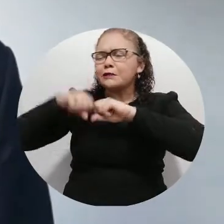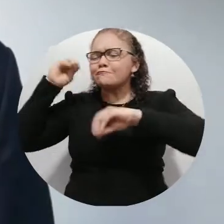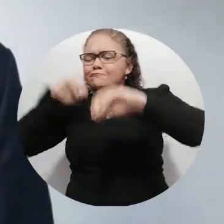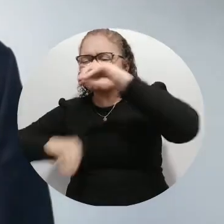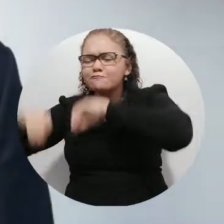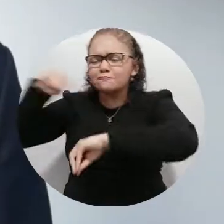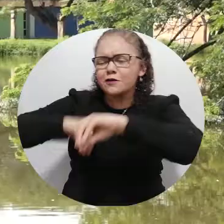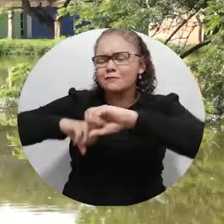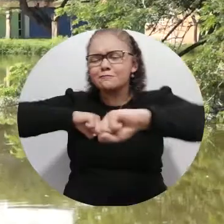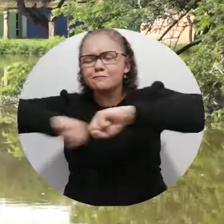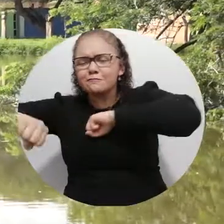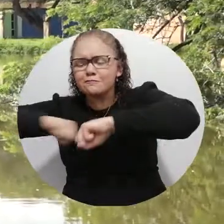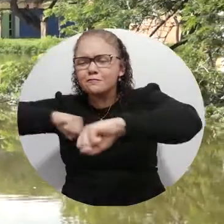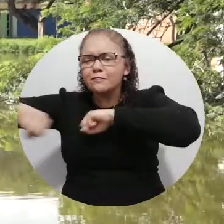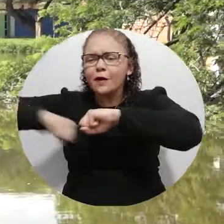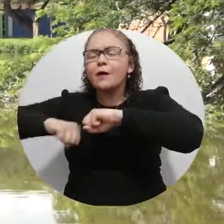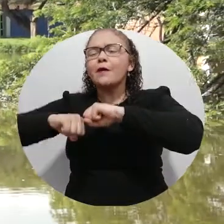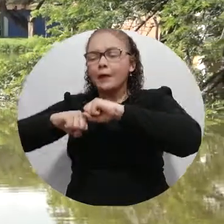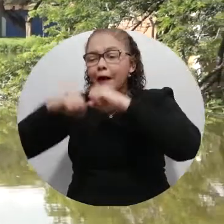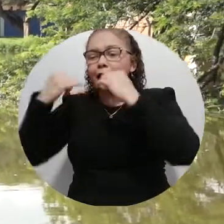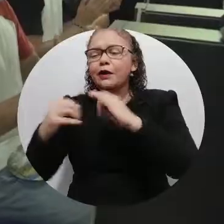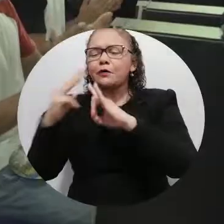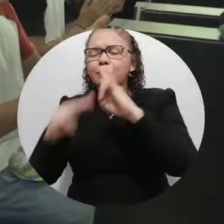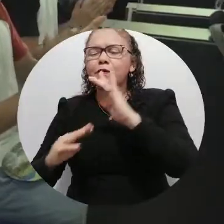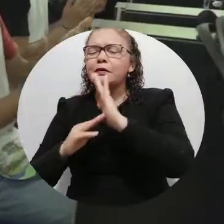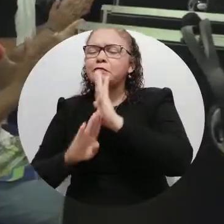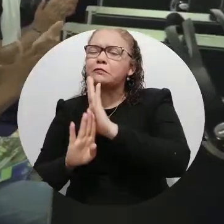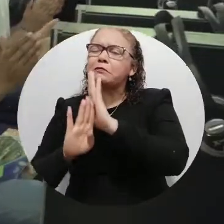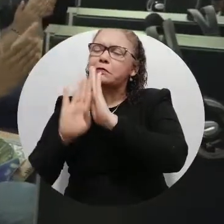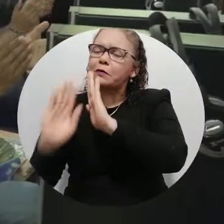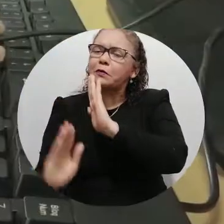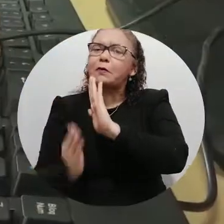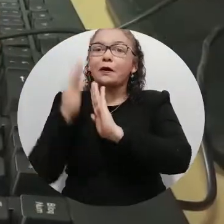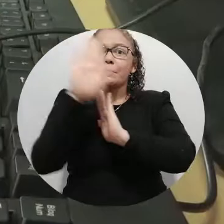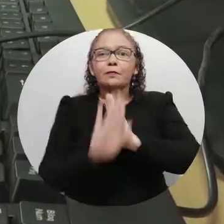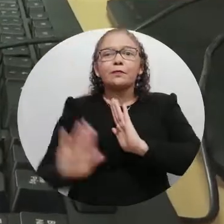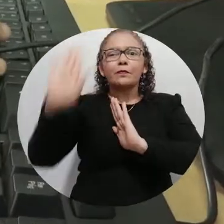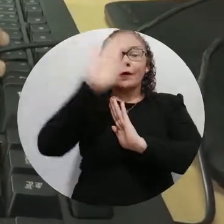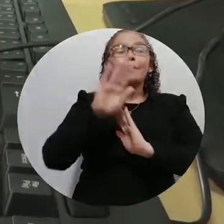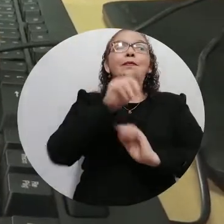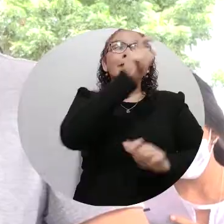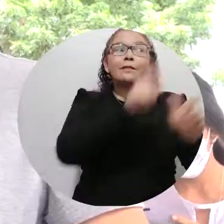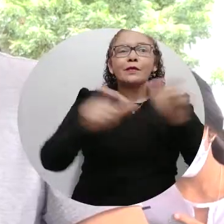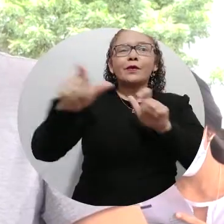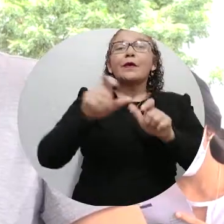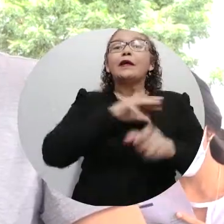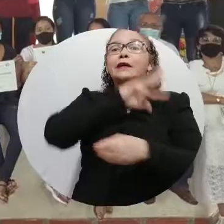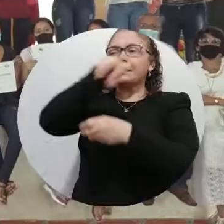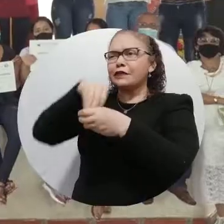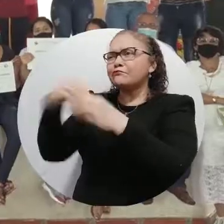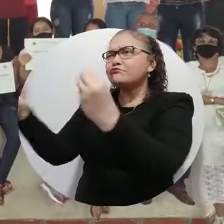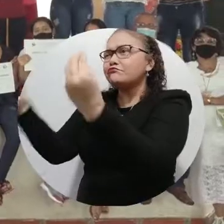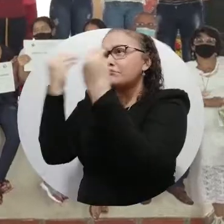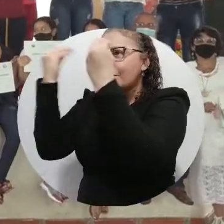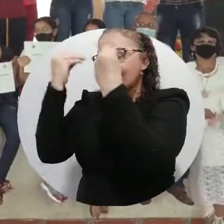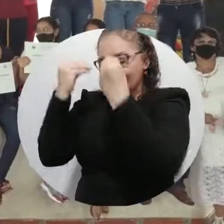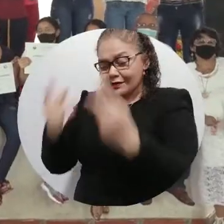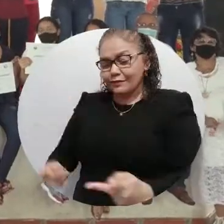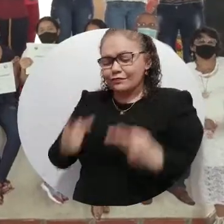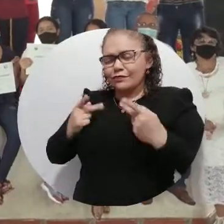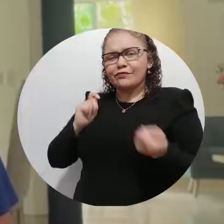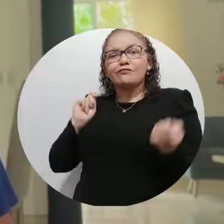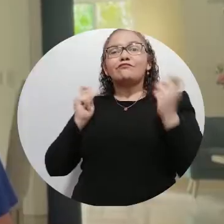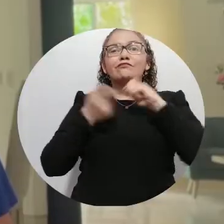esta universidad de alta calidad que requiere la región y muchas personas para poder educarse y cambiar sus vidas de forma